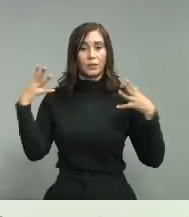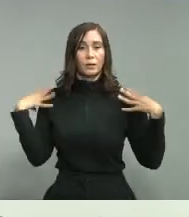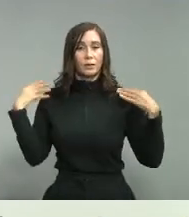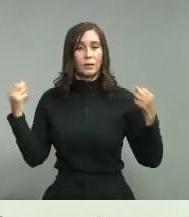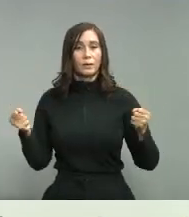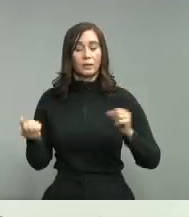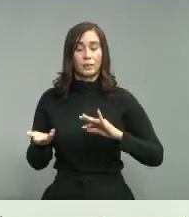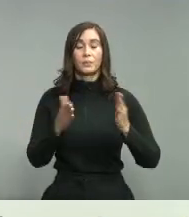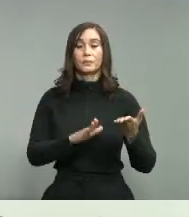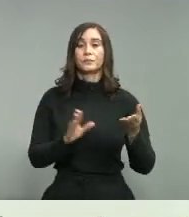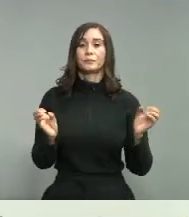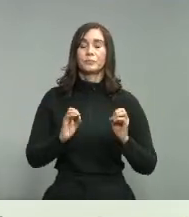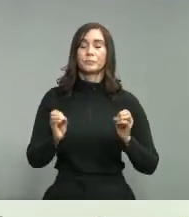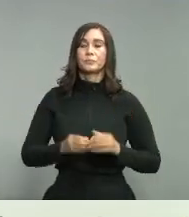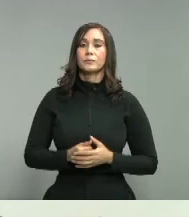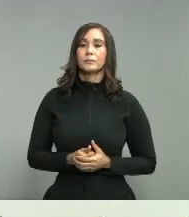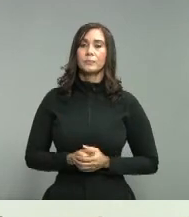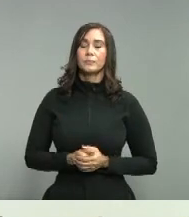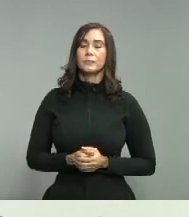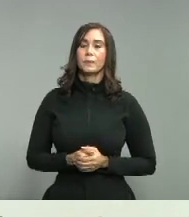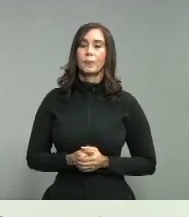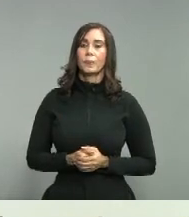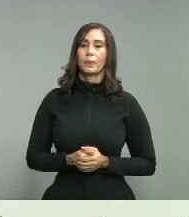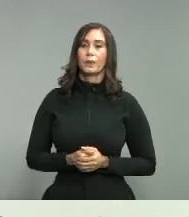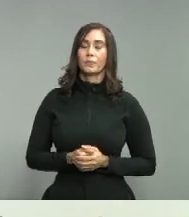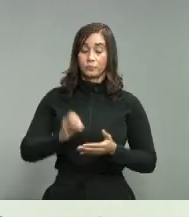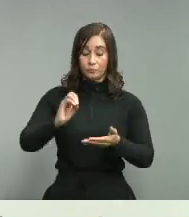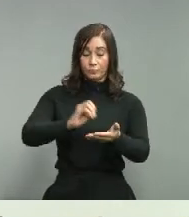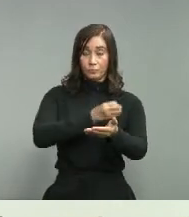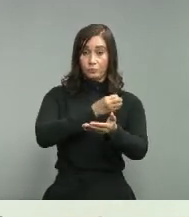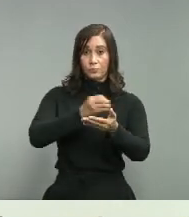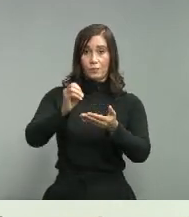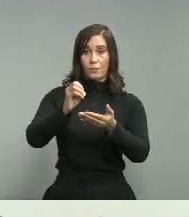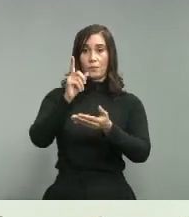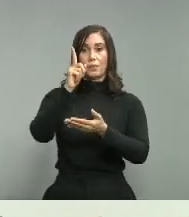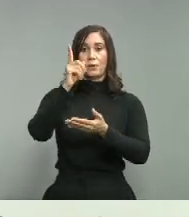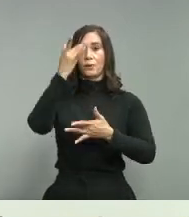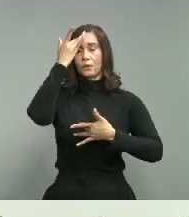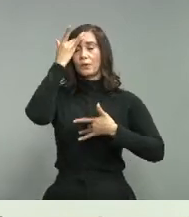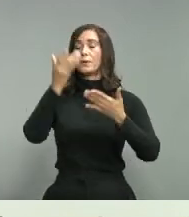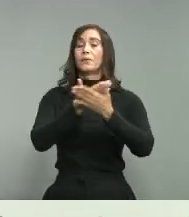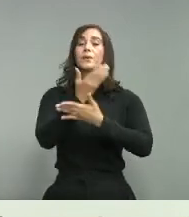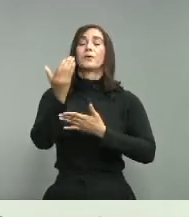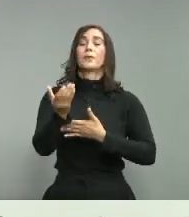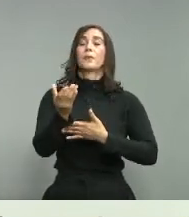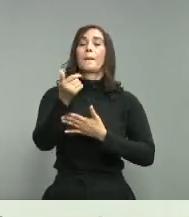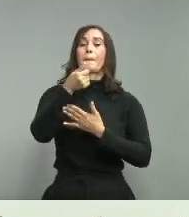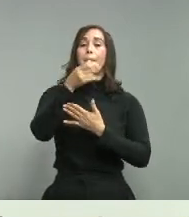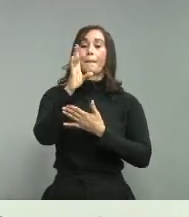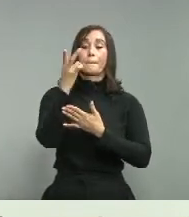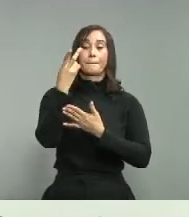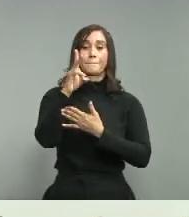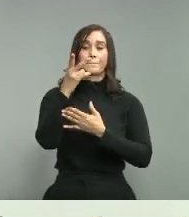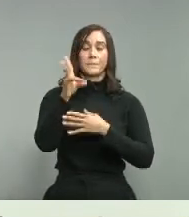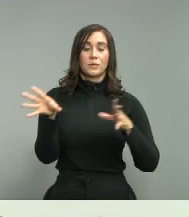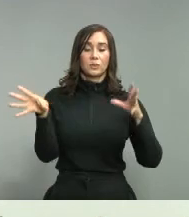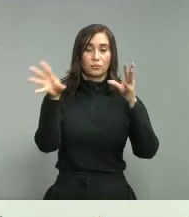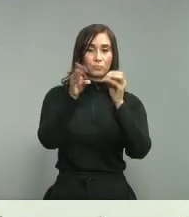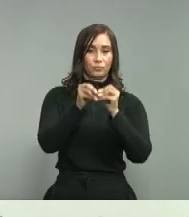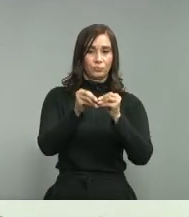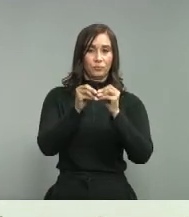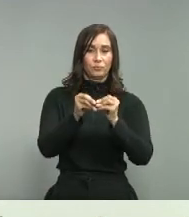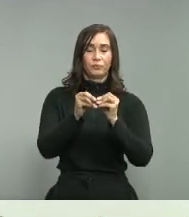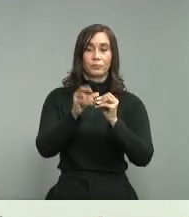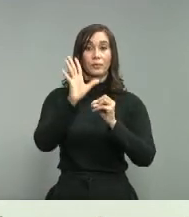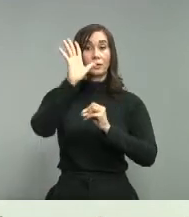0 fallecimiento san san jose san ocoa un caso nuevo 17 acumulados